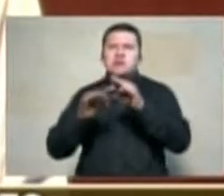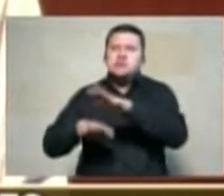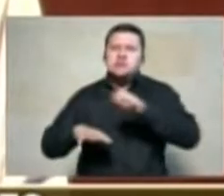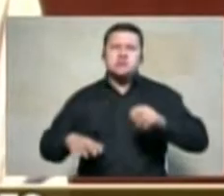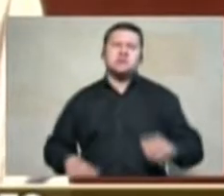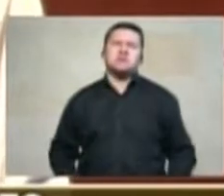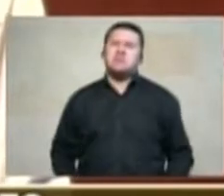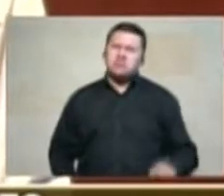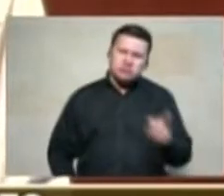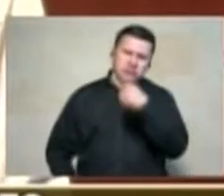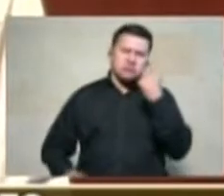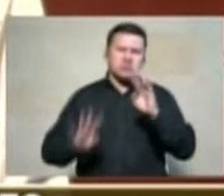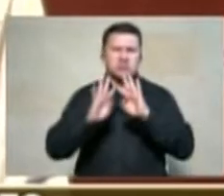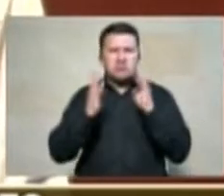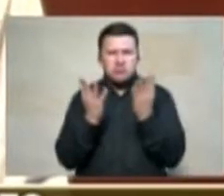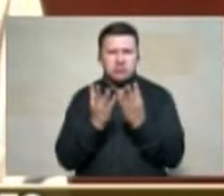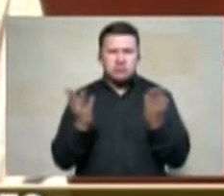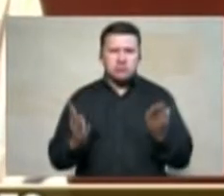señores congresistas